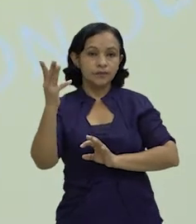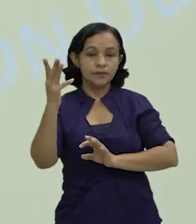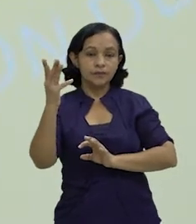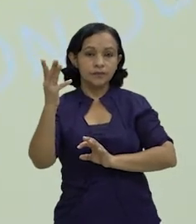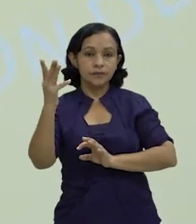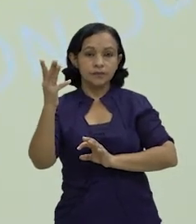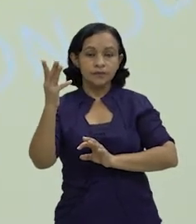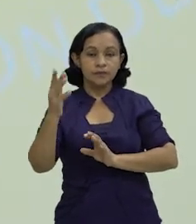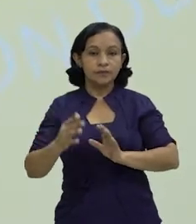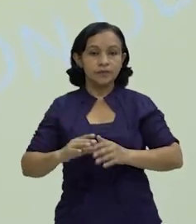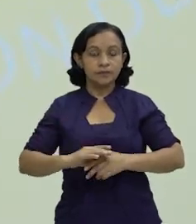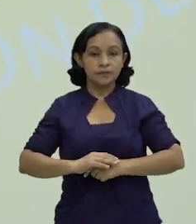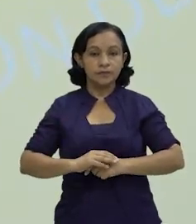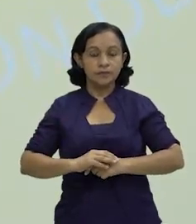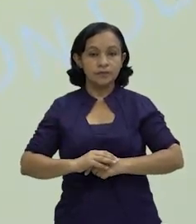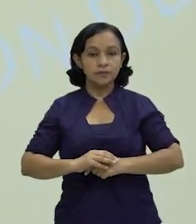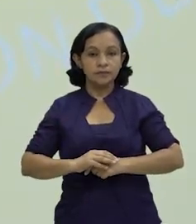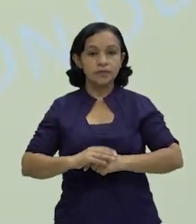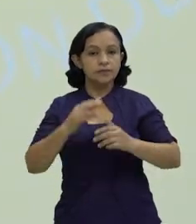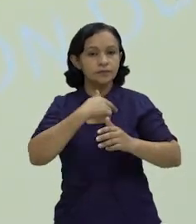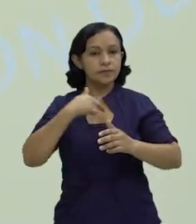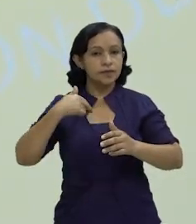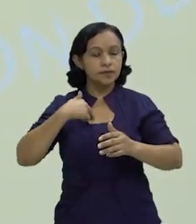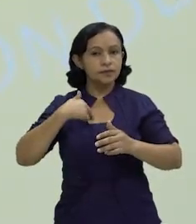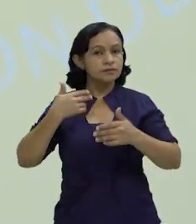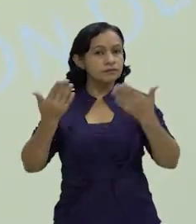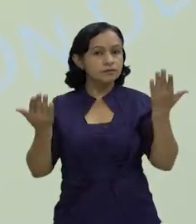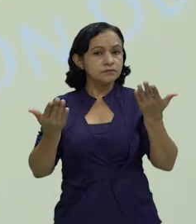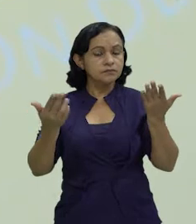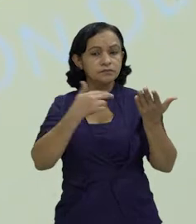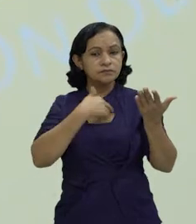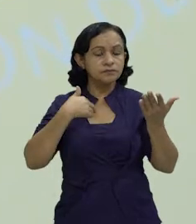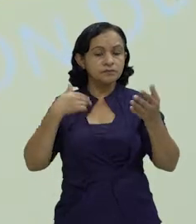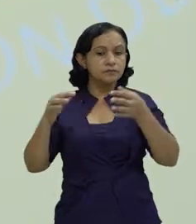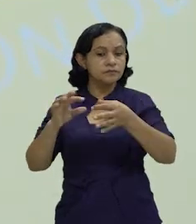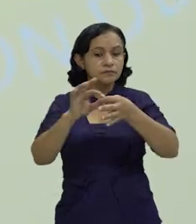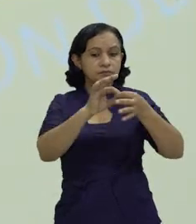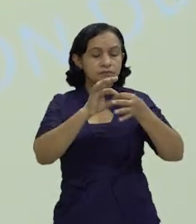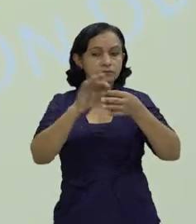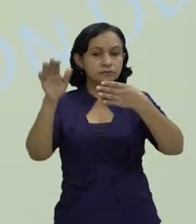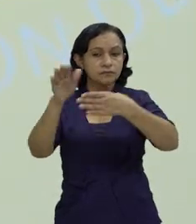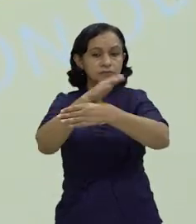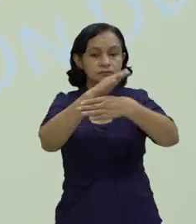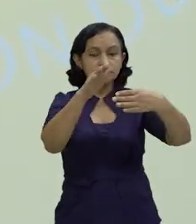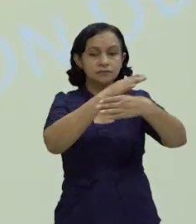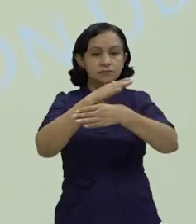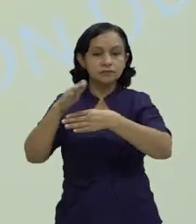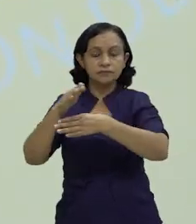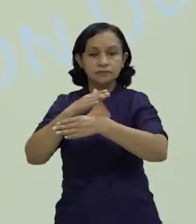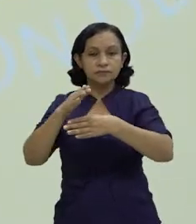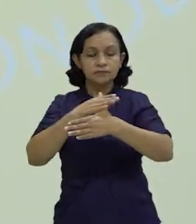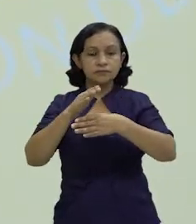que viene a ser parte de los diversos